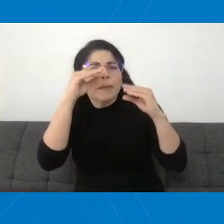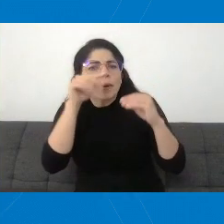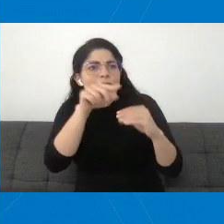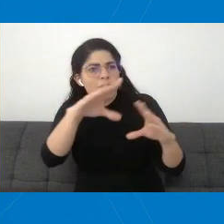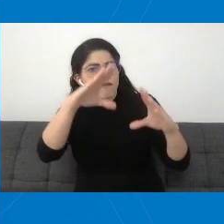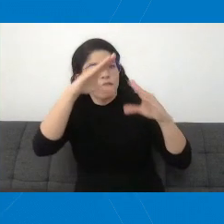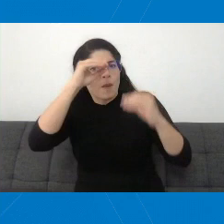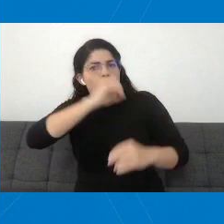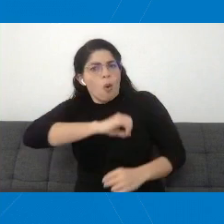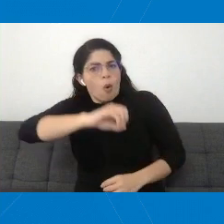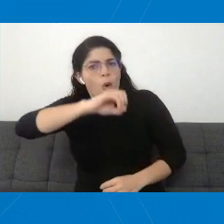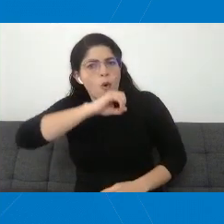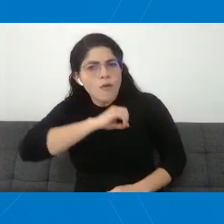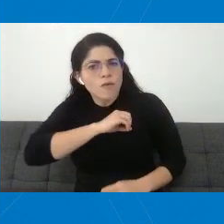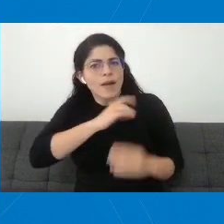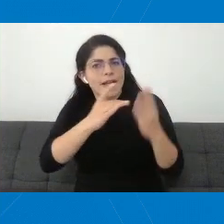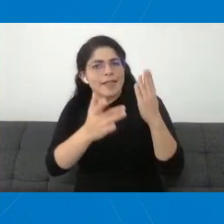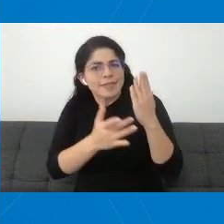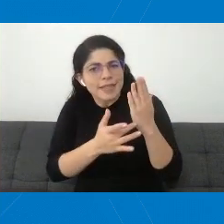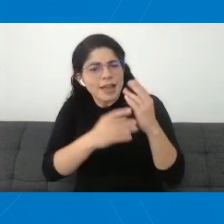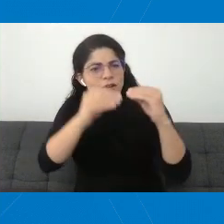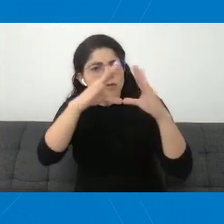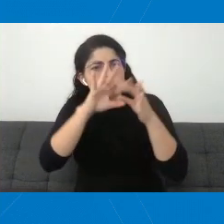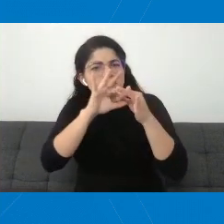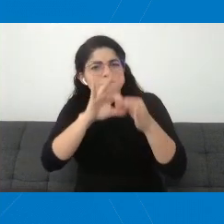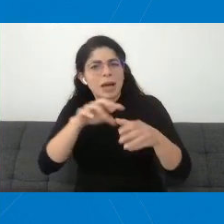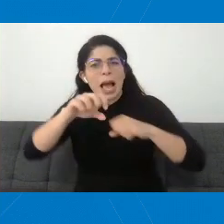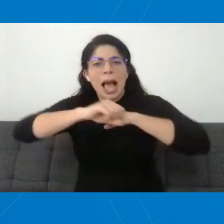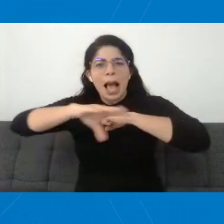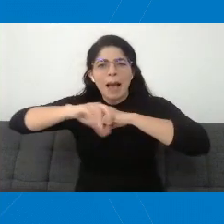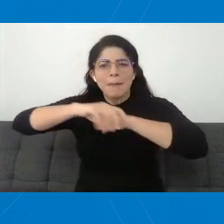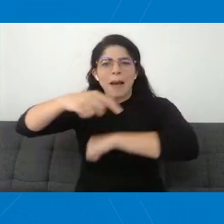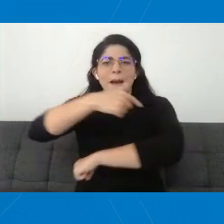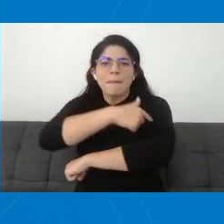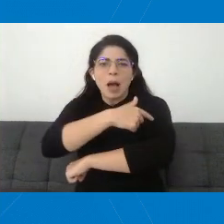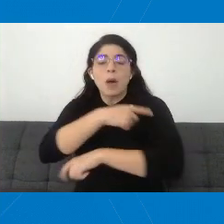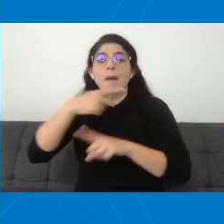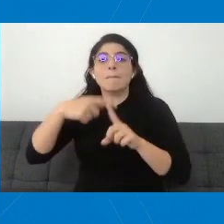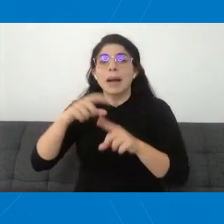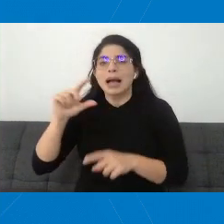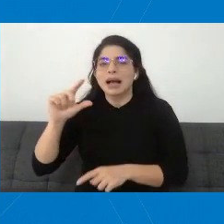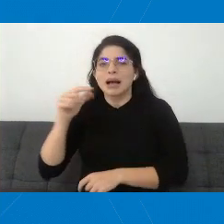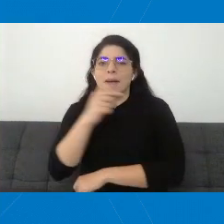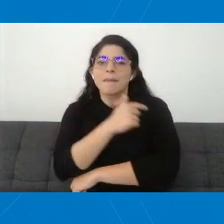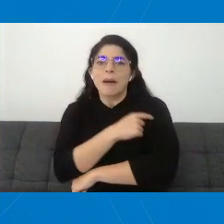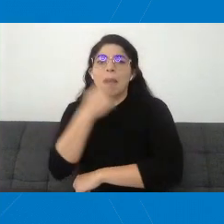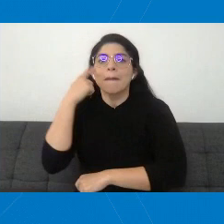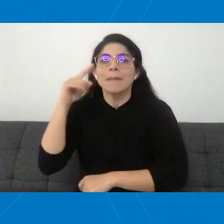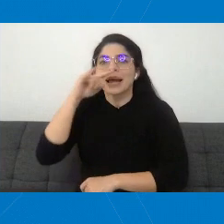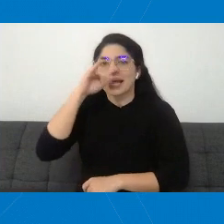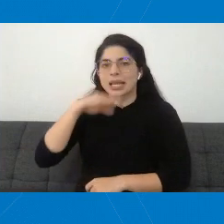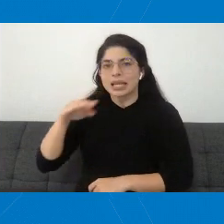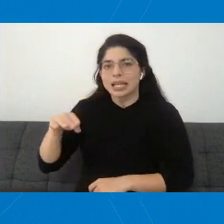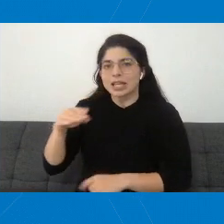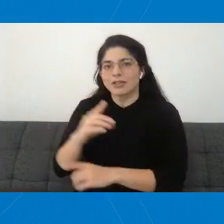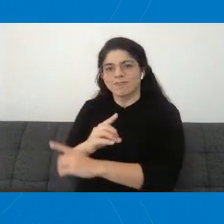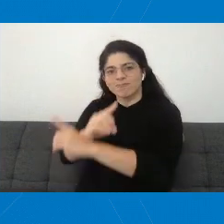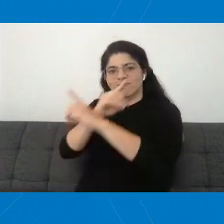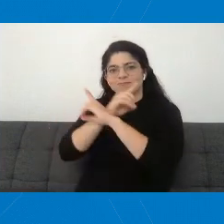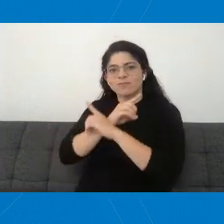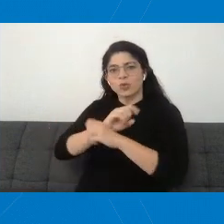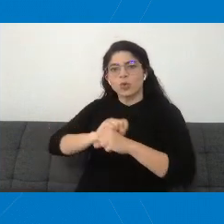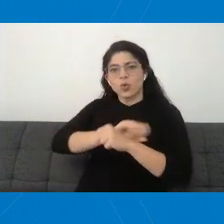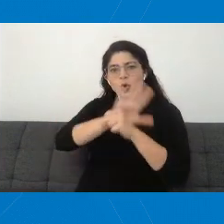y oficiales sobre esta campaña de vacunación y sobre la vacuna pediátrica contra el COVID-19.